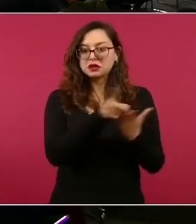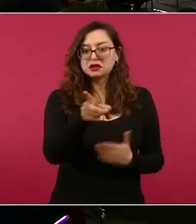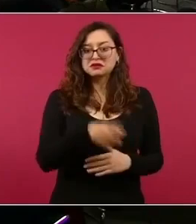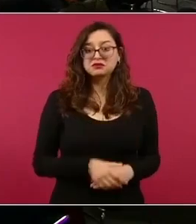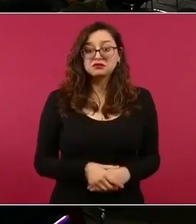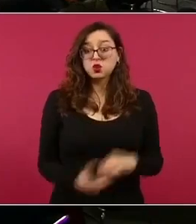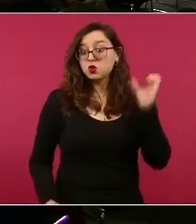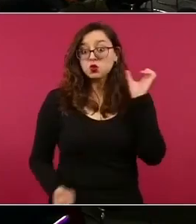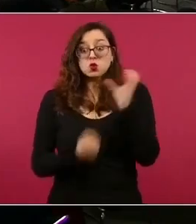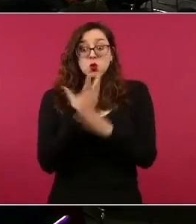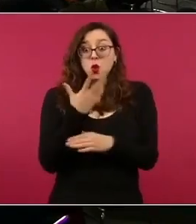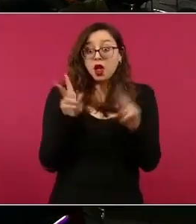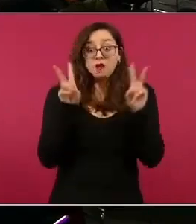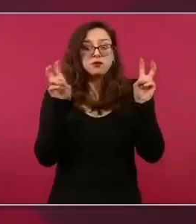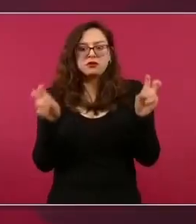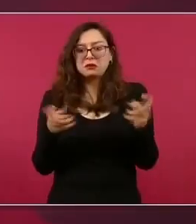como dirían ustedes. Bueno,